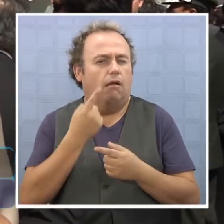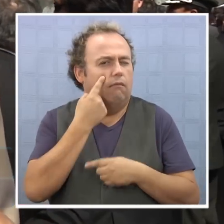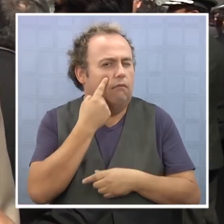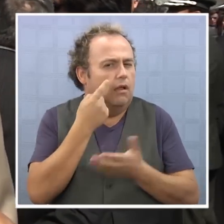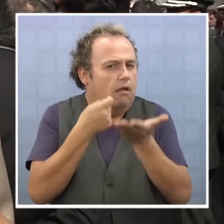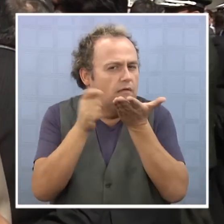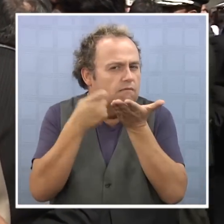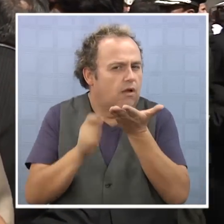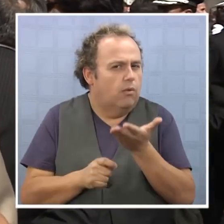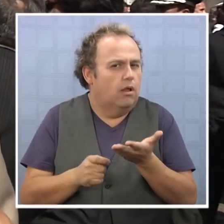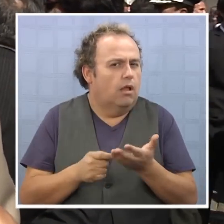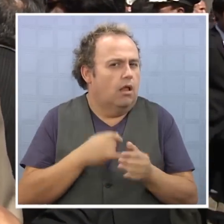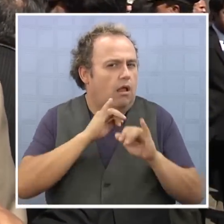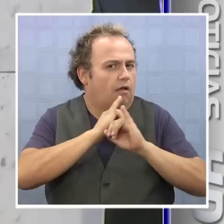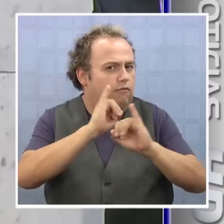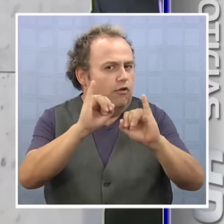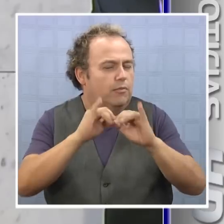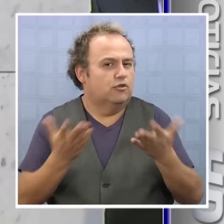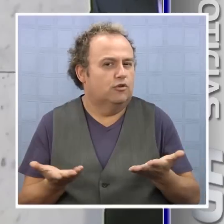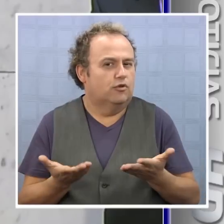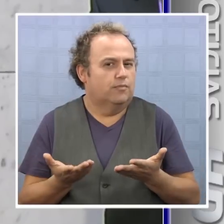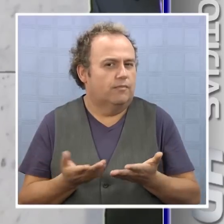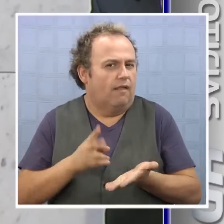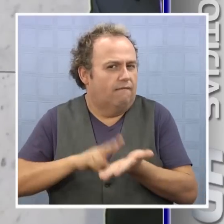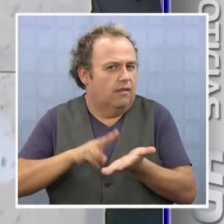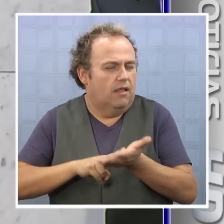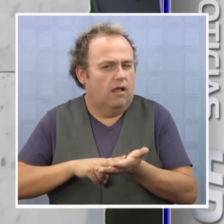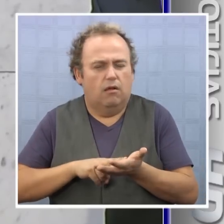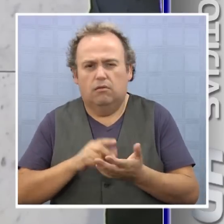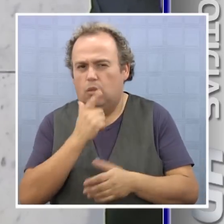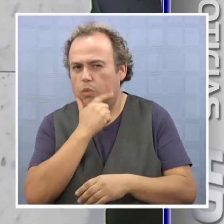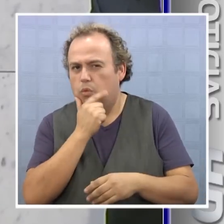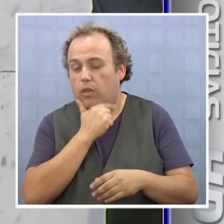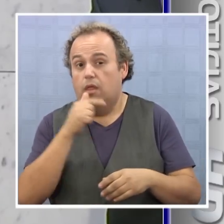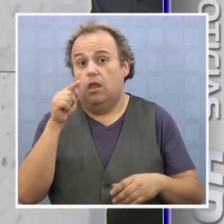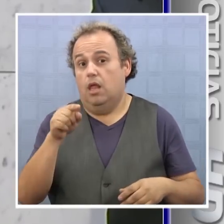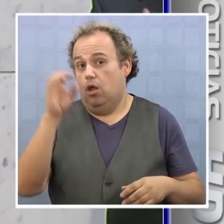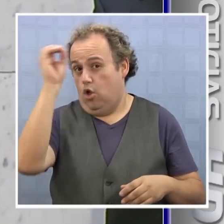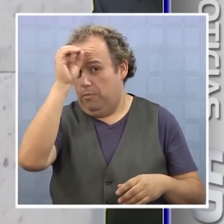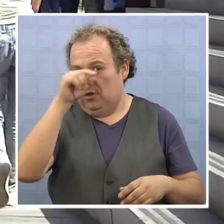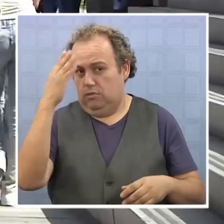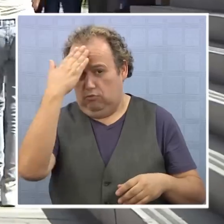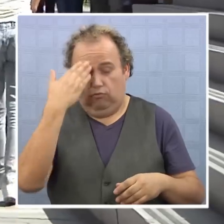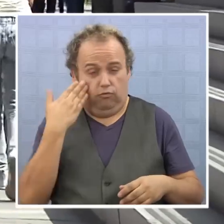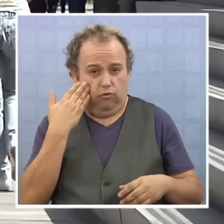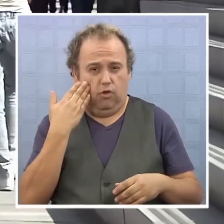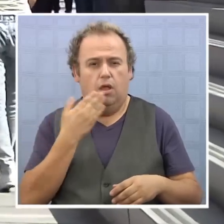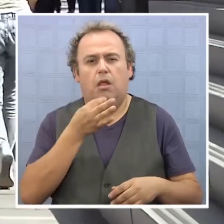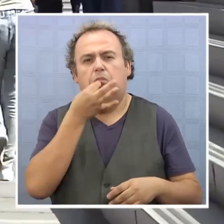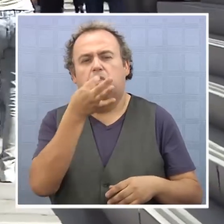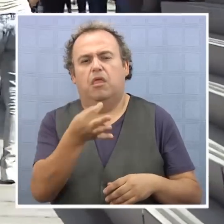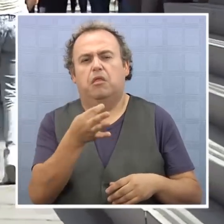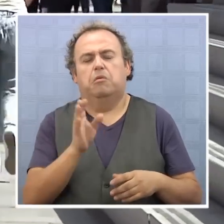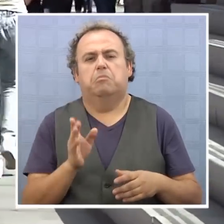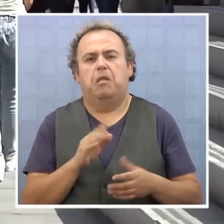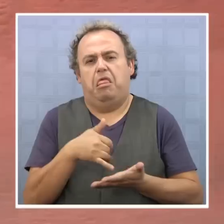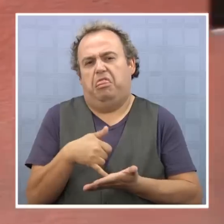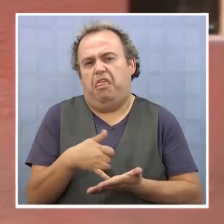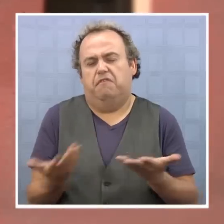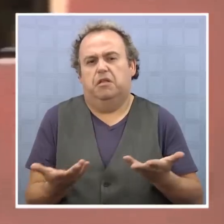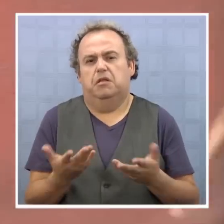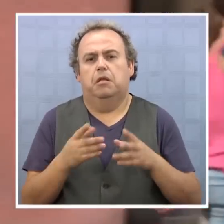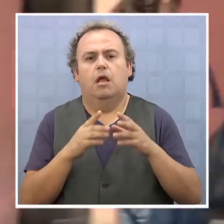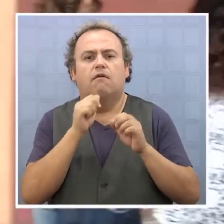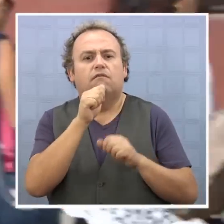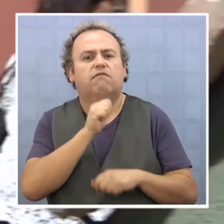evaluar la calidad de la información que se nos está entregando, su veracidad. Para Rossi, el mensaje también fue débil en temas clave como educación